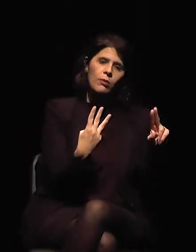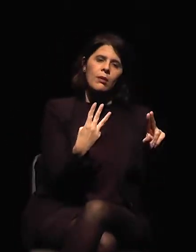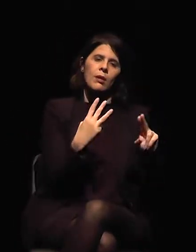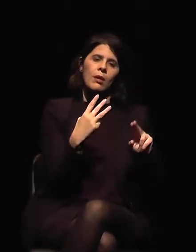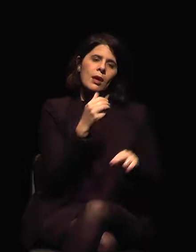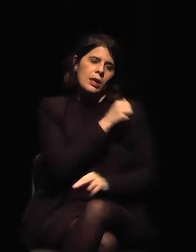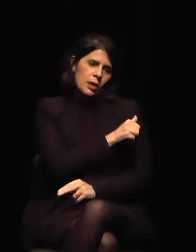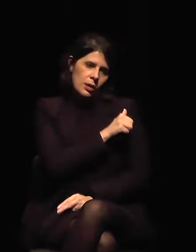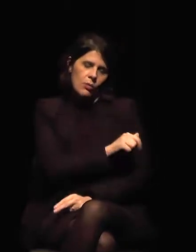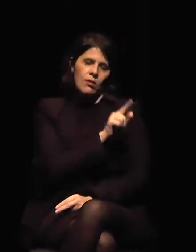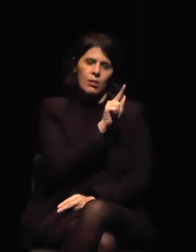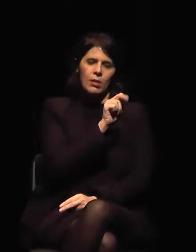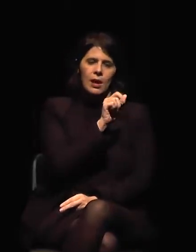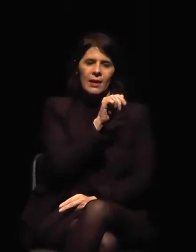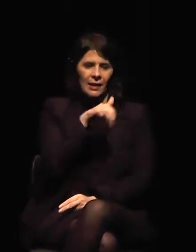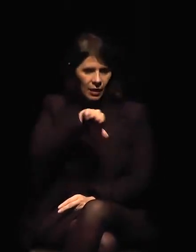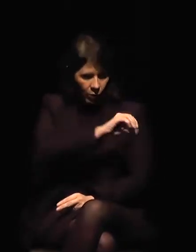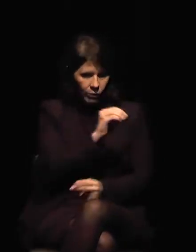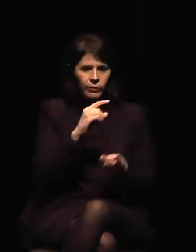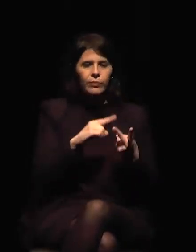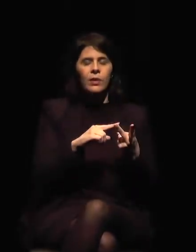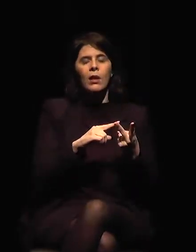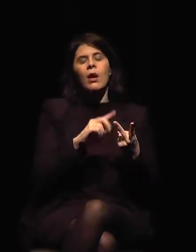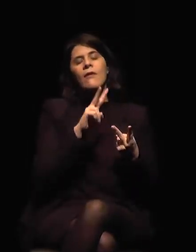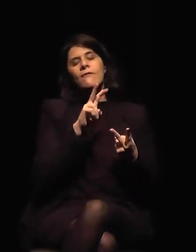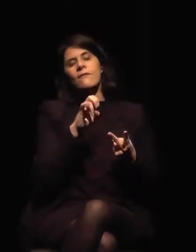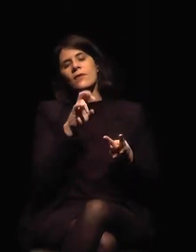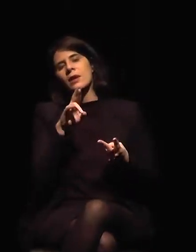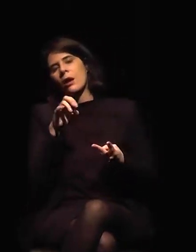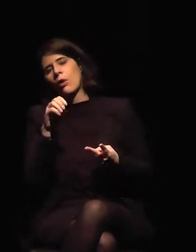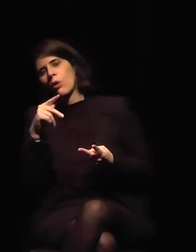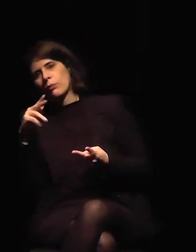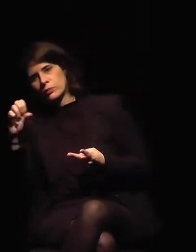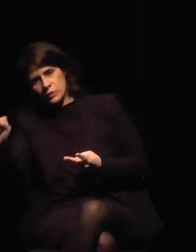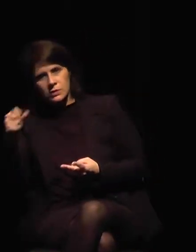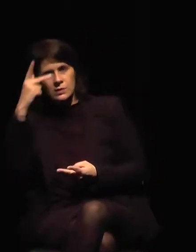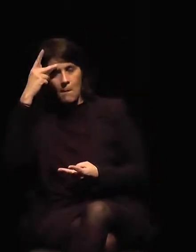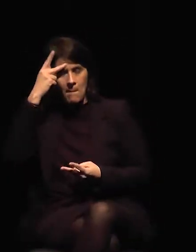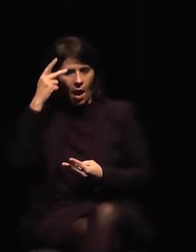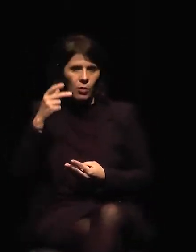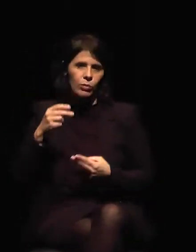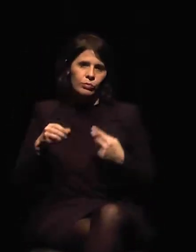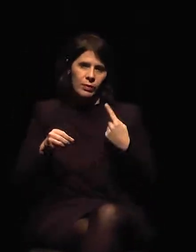Es una manera de controlar un poco más esos envíos.